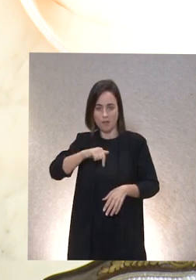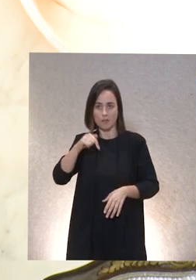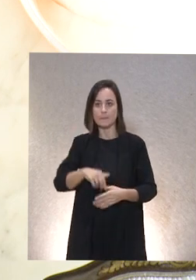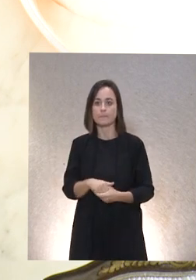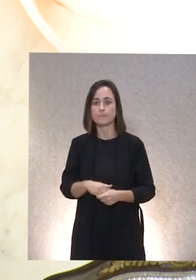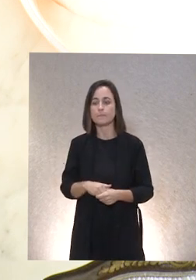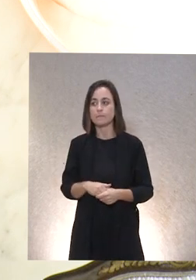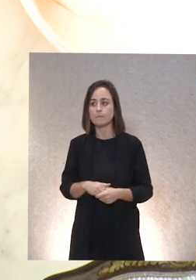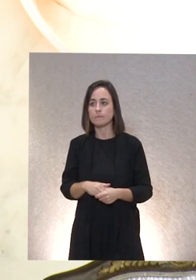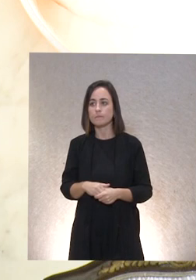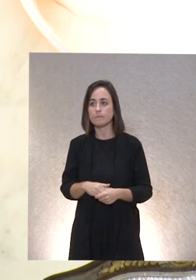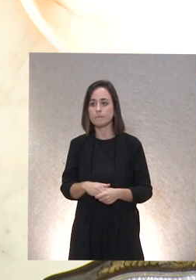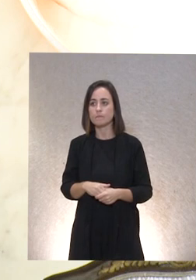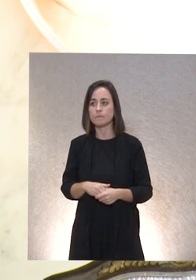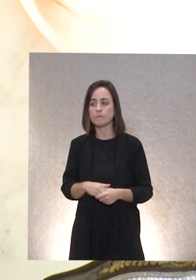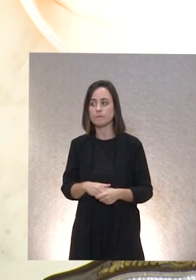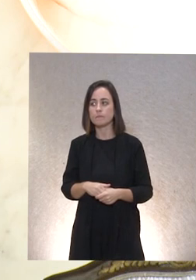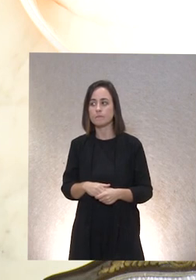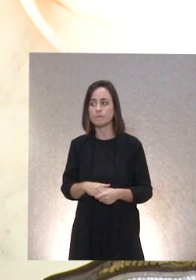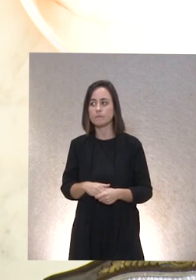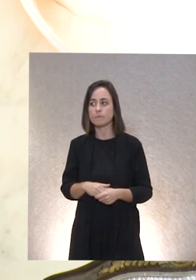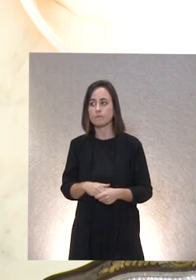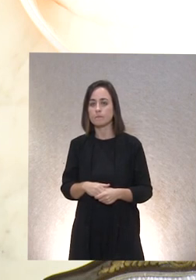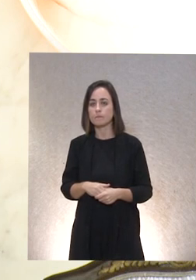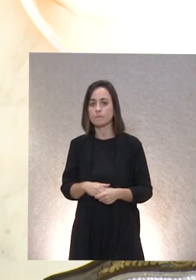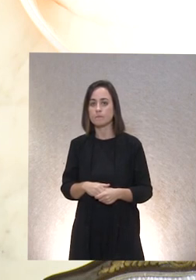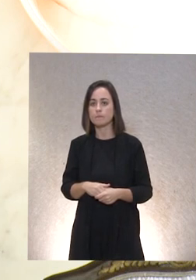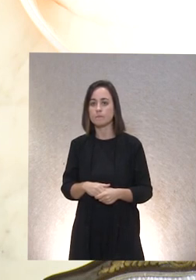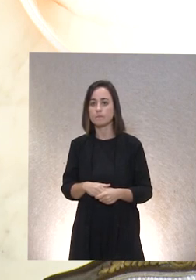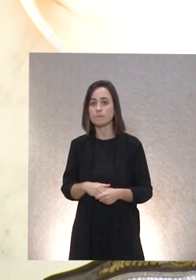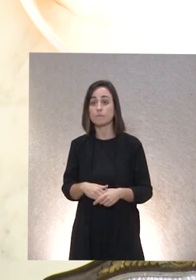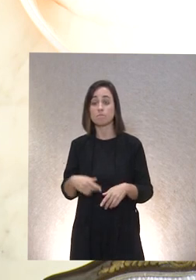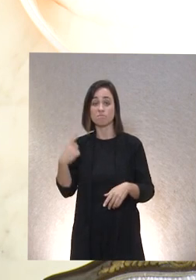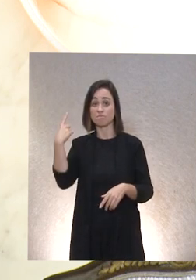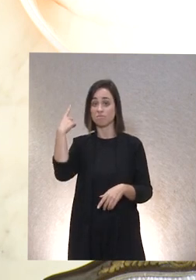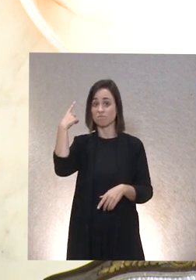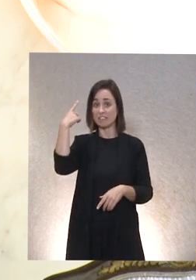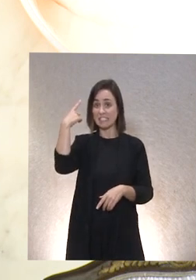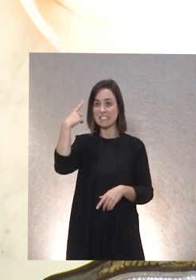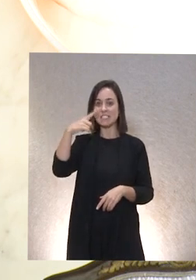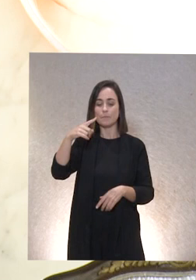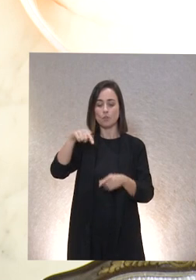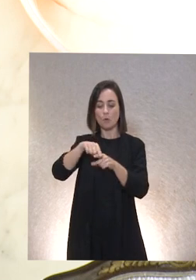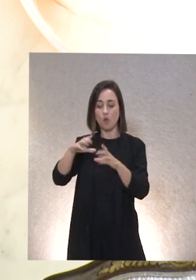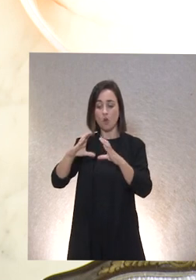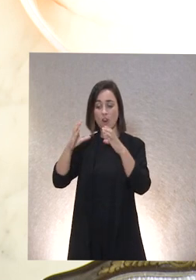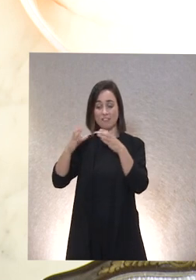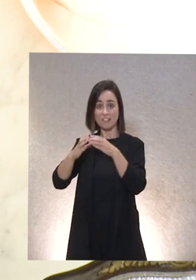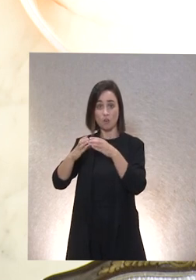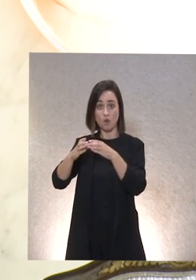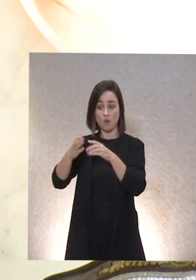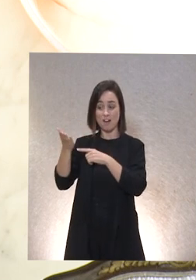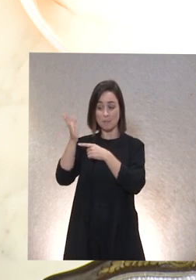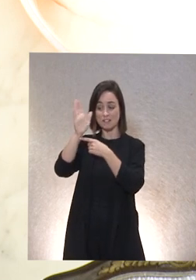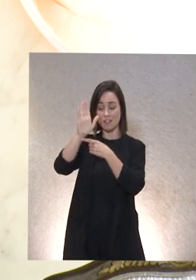número de personas y el colectivo que está representado en esta sala es plural aquí está la Junta Directiva